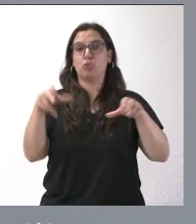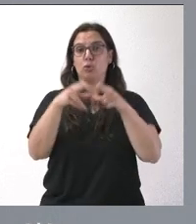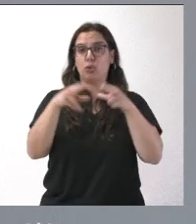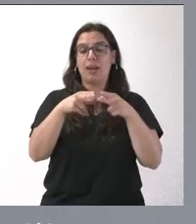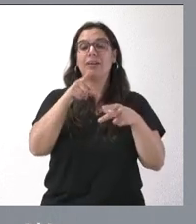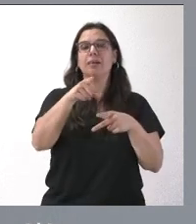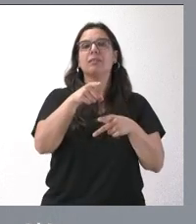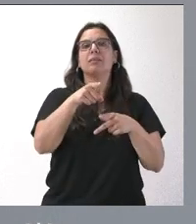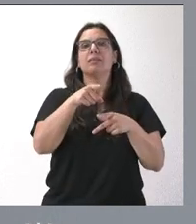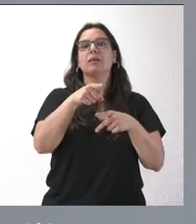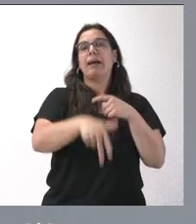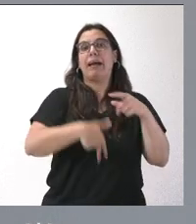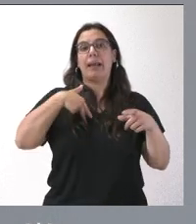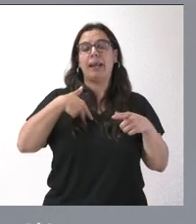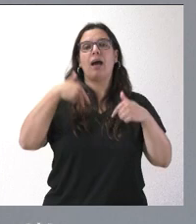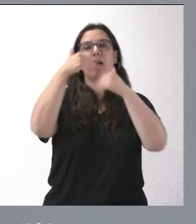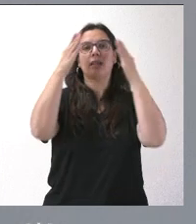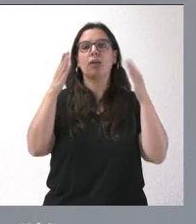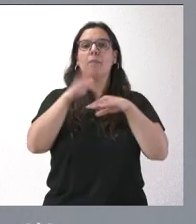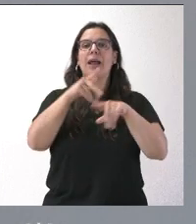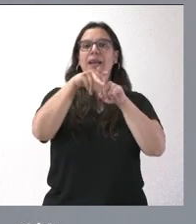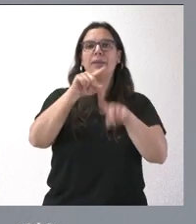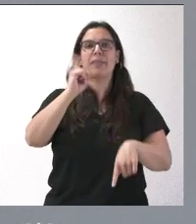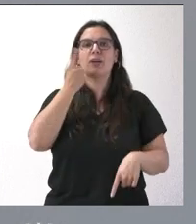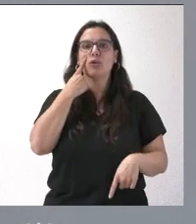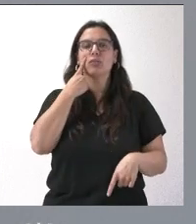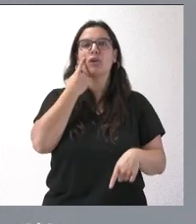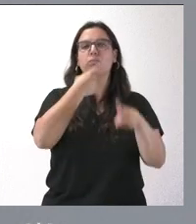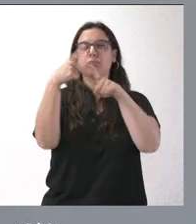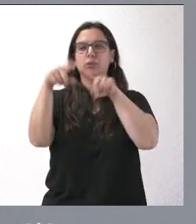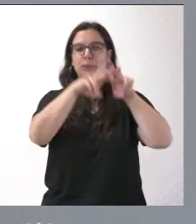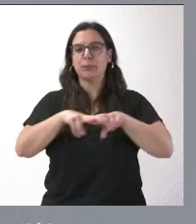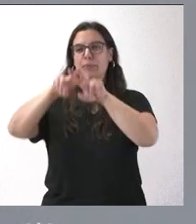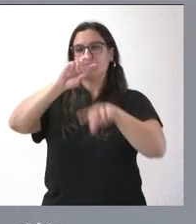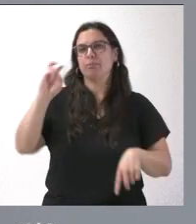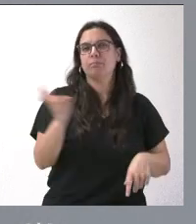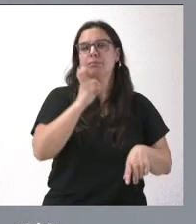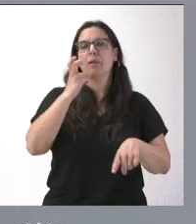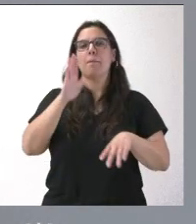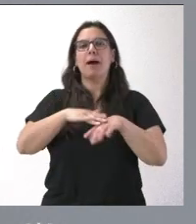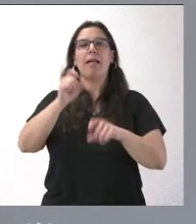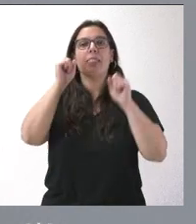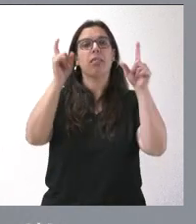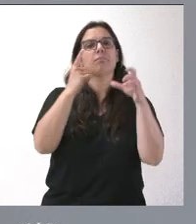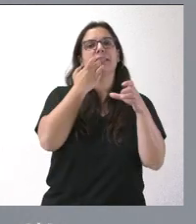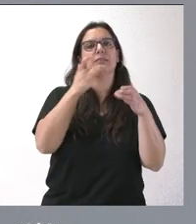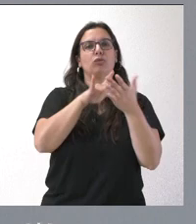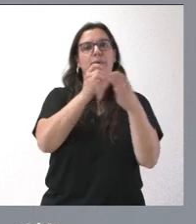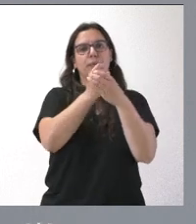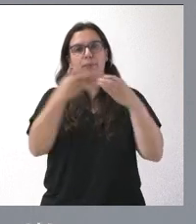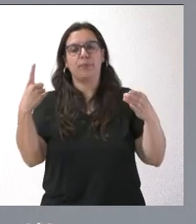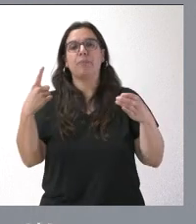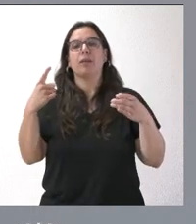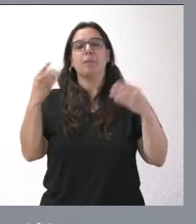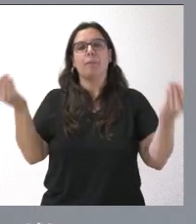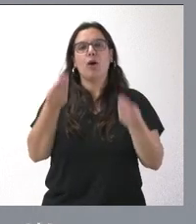y va a extender y generalizar el uso y manejo de herramientas de diagnóstico multidimensional en exclusión social, formando y mejorando la cualificación y formación